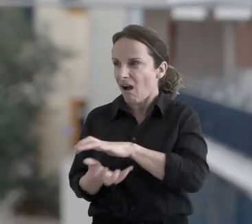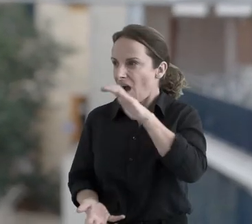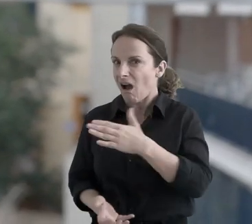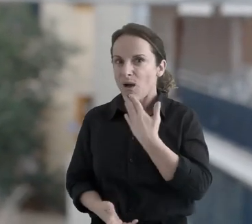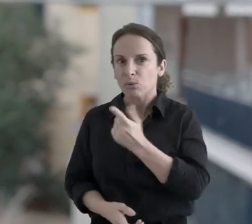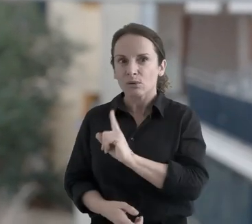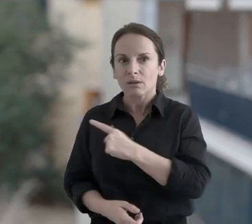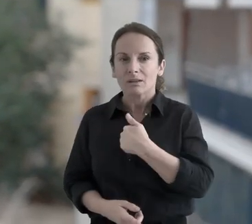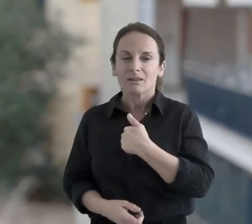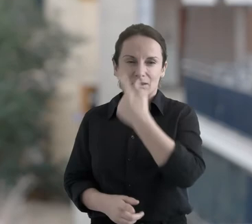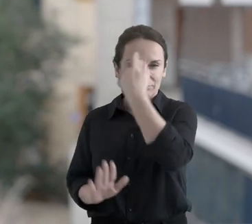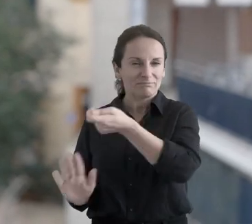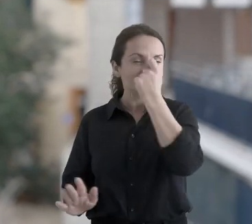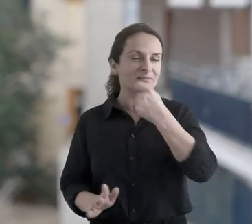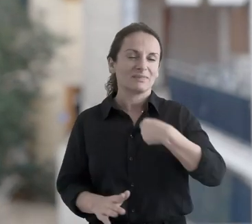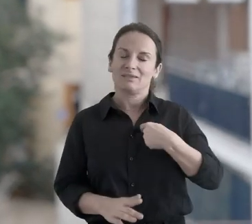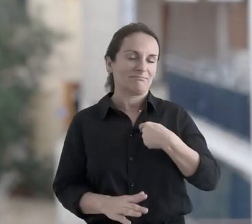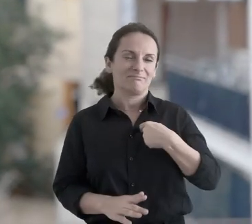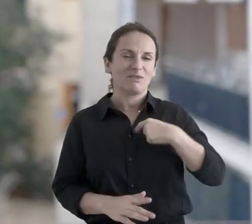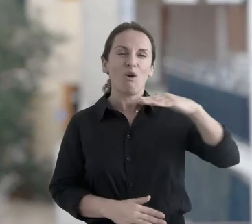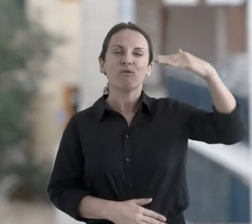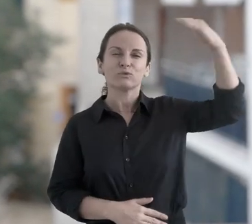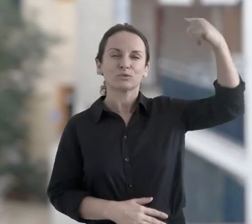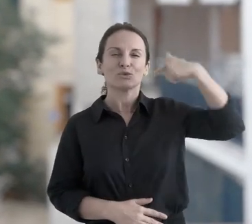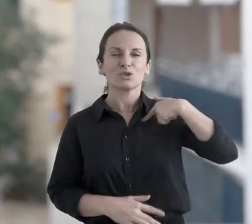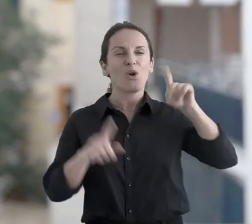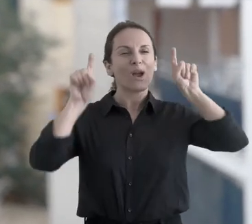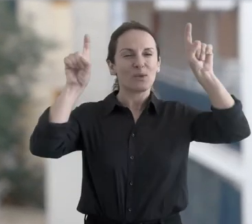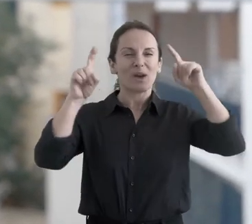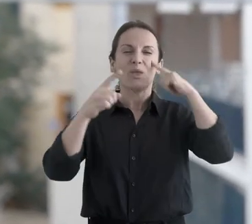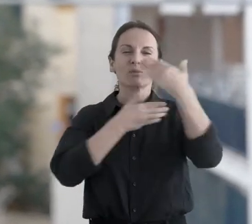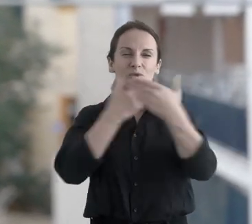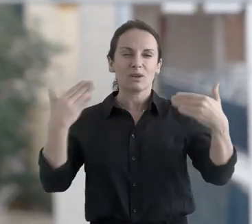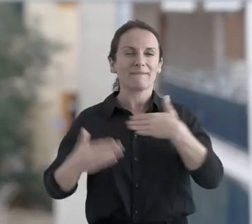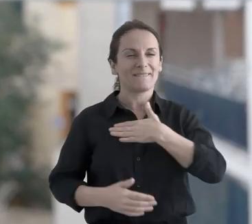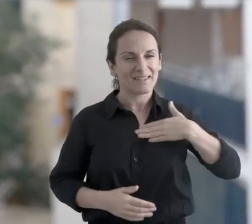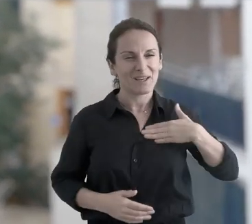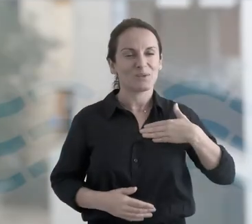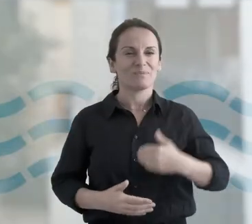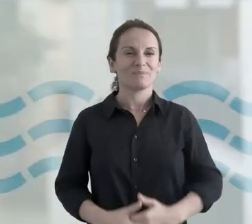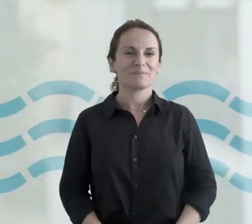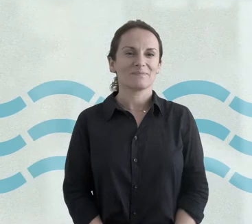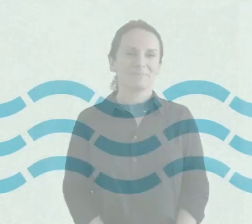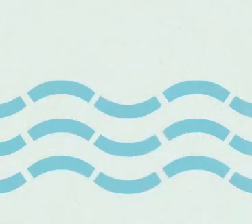riendo y hablando de lo que estaban viendo, y en ese momento creo que decidí ser educador del museo.